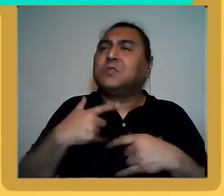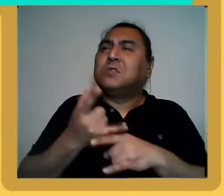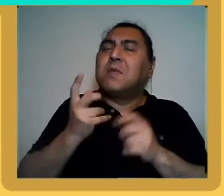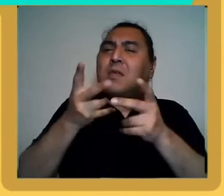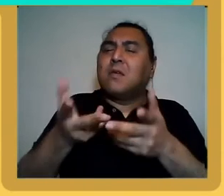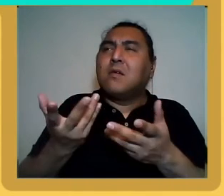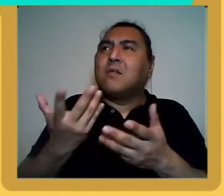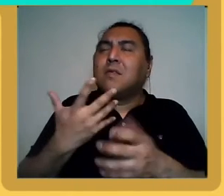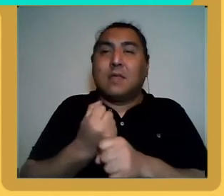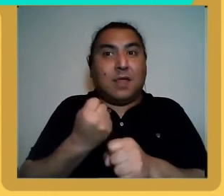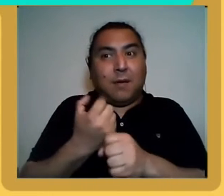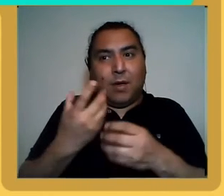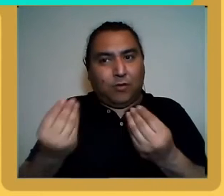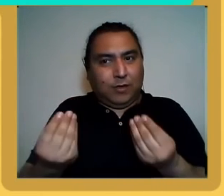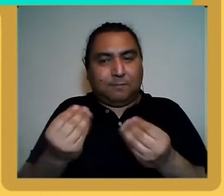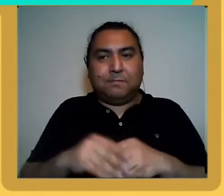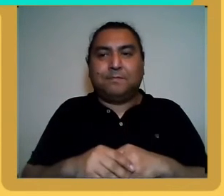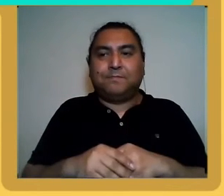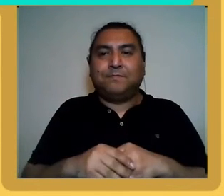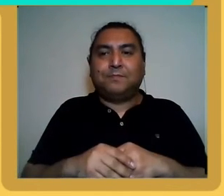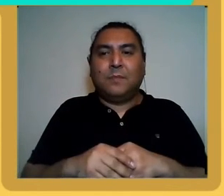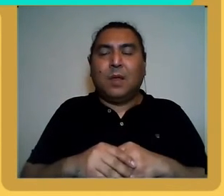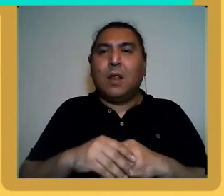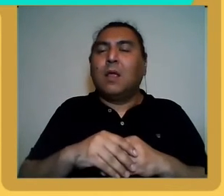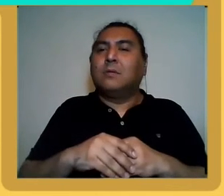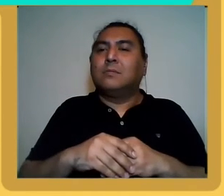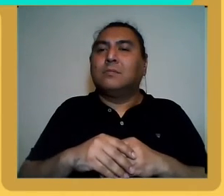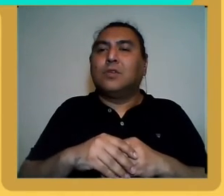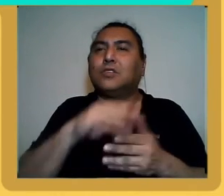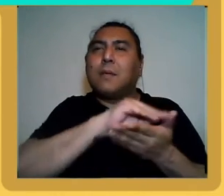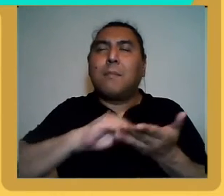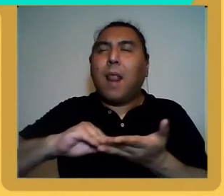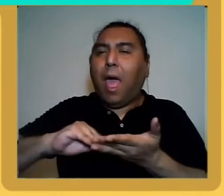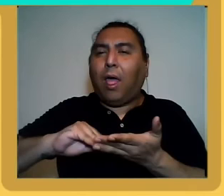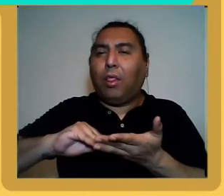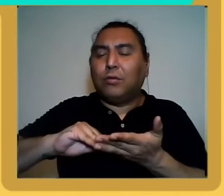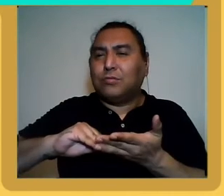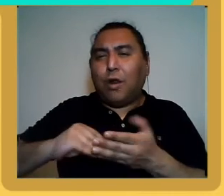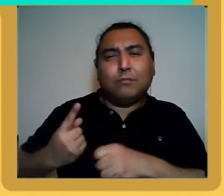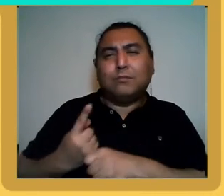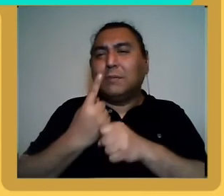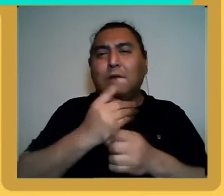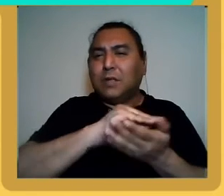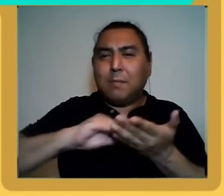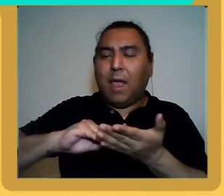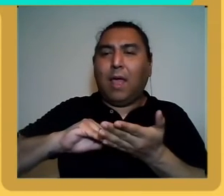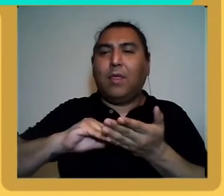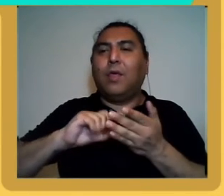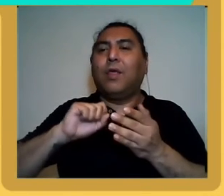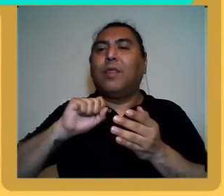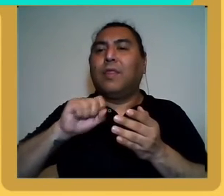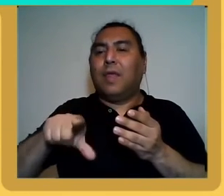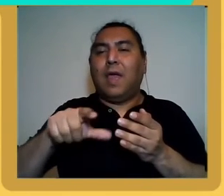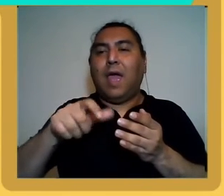trabajo, los primeros empleados que Arcor tuvo ahí en Mísquen Lunes eran hijos o que